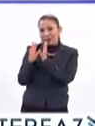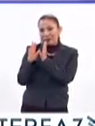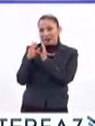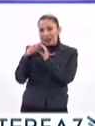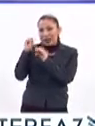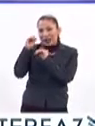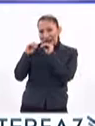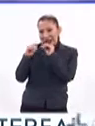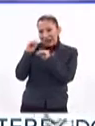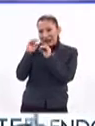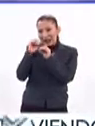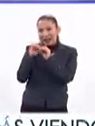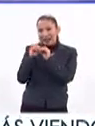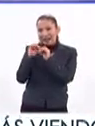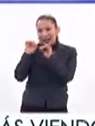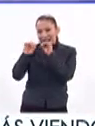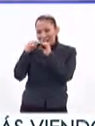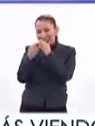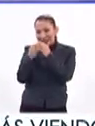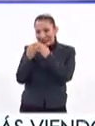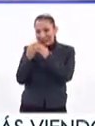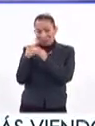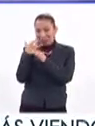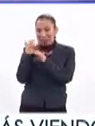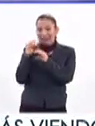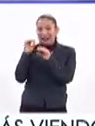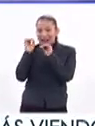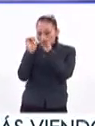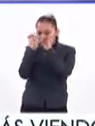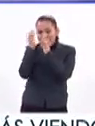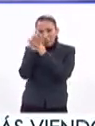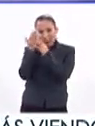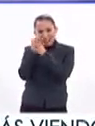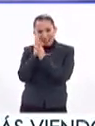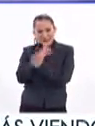es que se ocurra realmente. a tener. Sí, exacto.